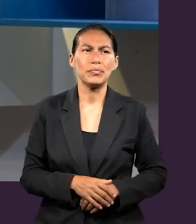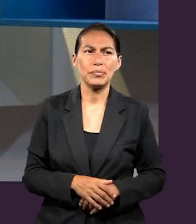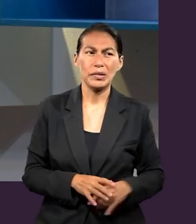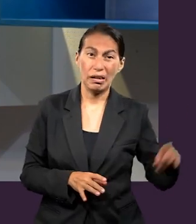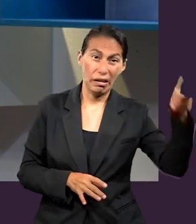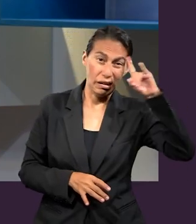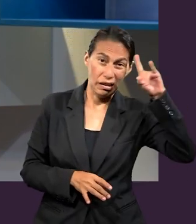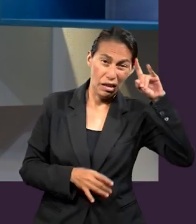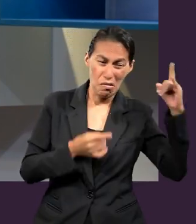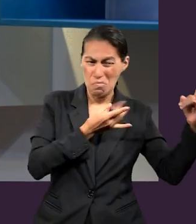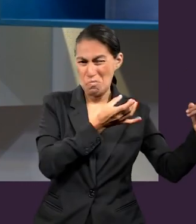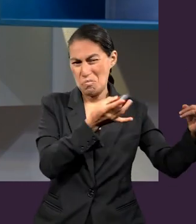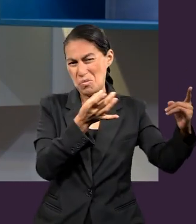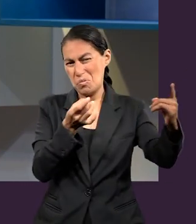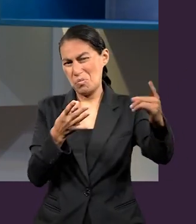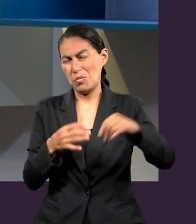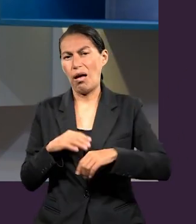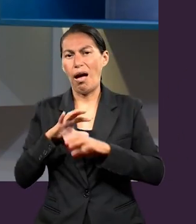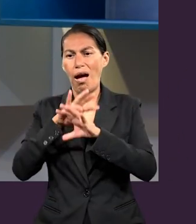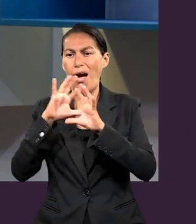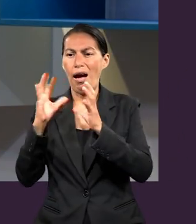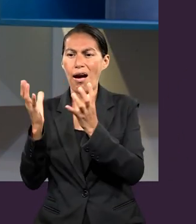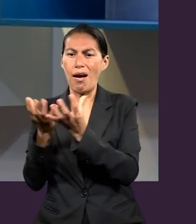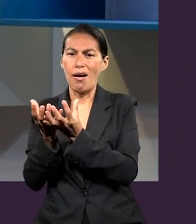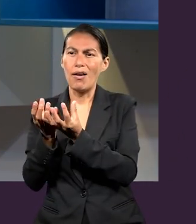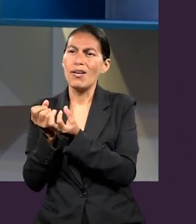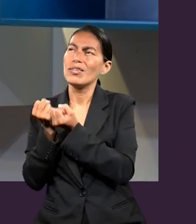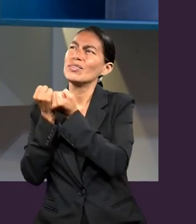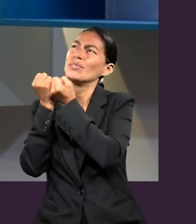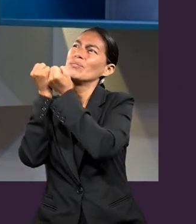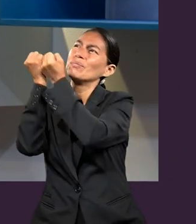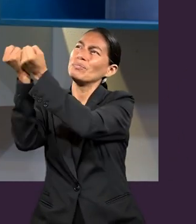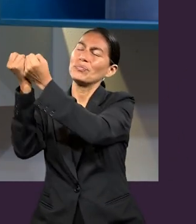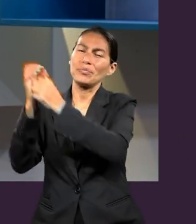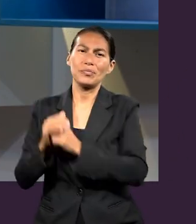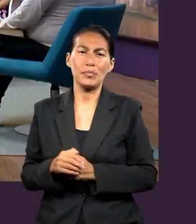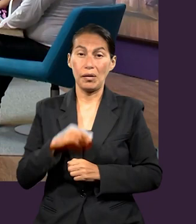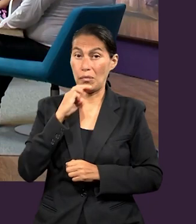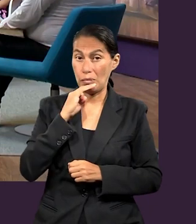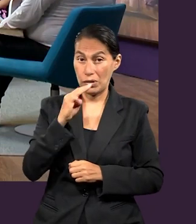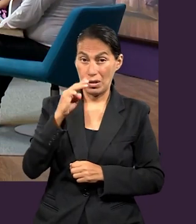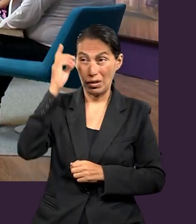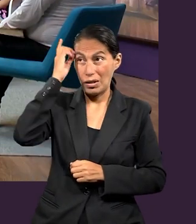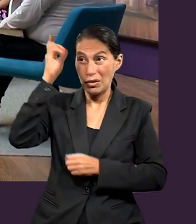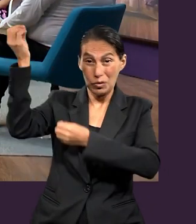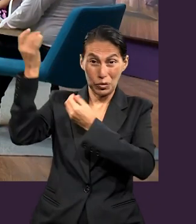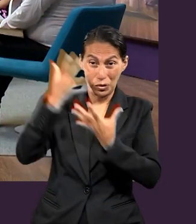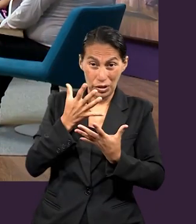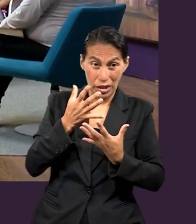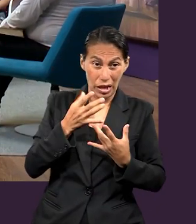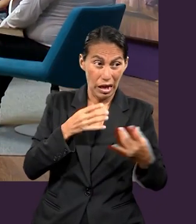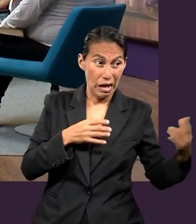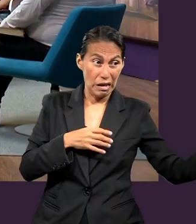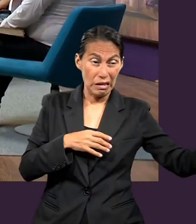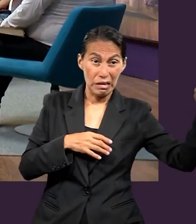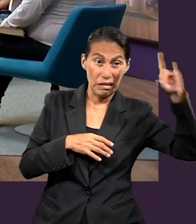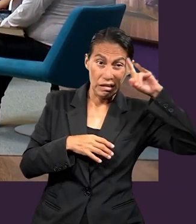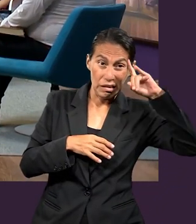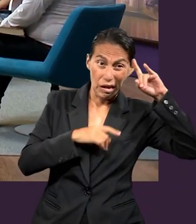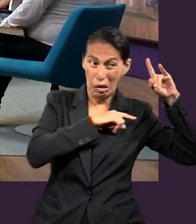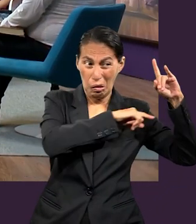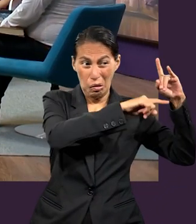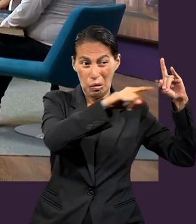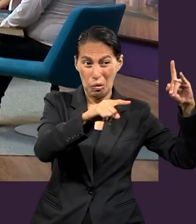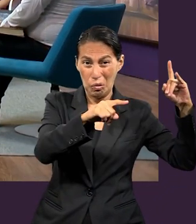para este segmento, díganme qué se siente formar parte de esta iglesia cósmica con un mensaje cósmico declarándole la guerra a los demonios.